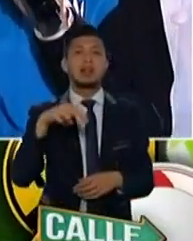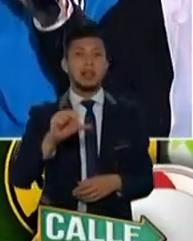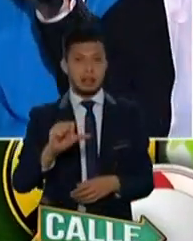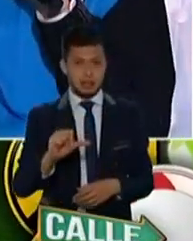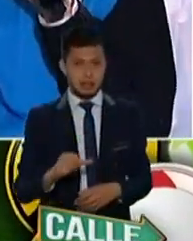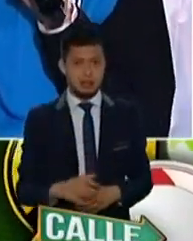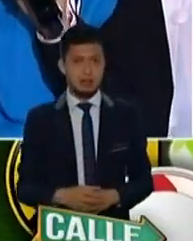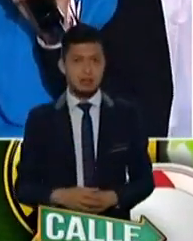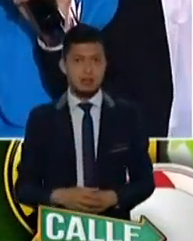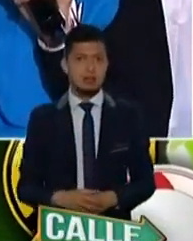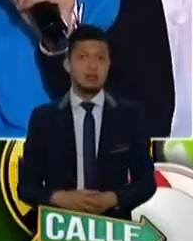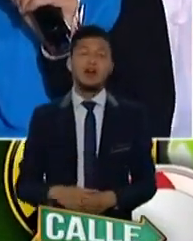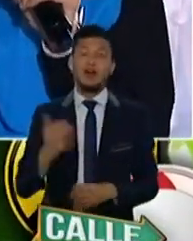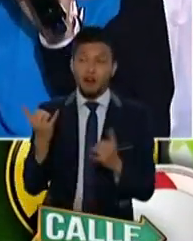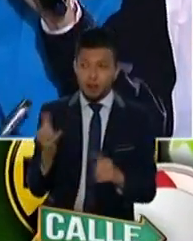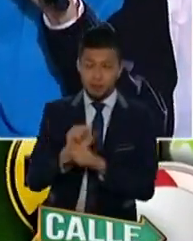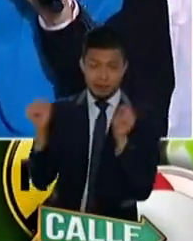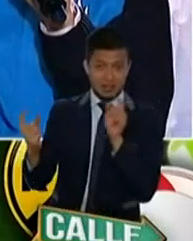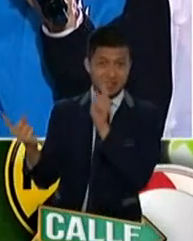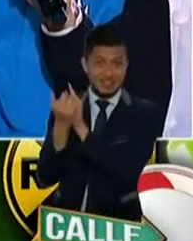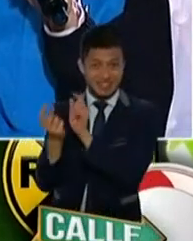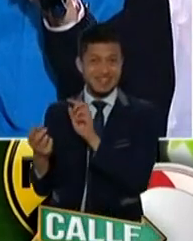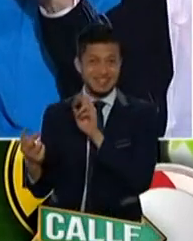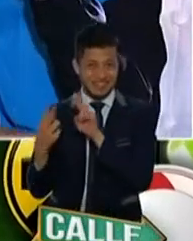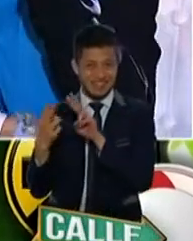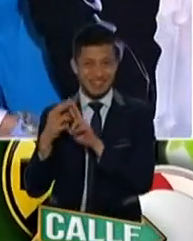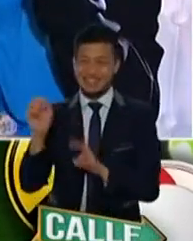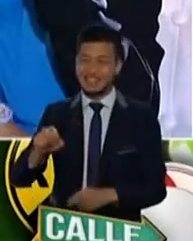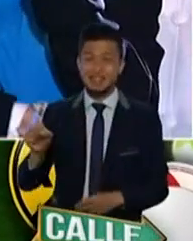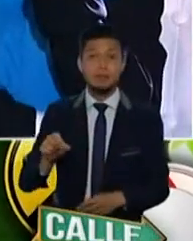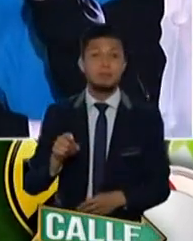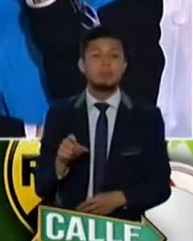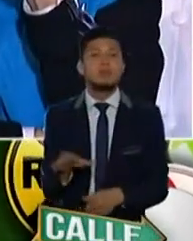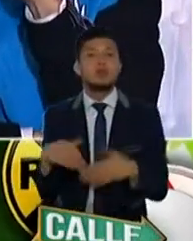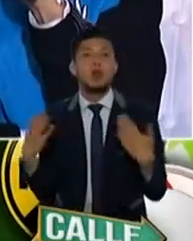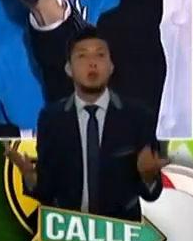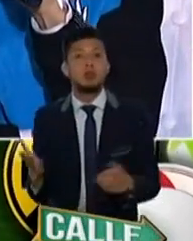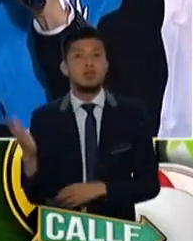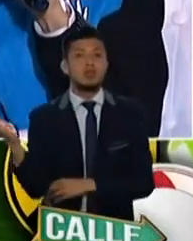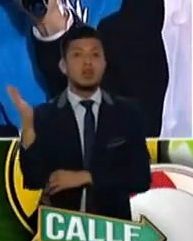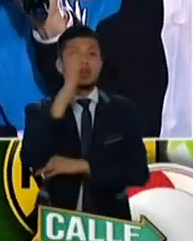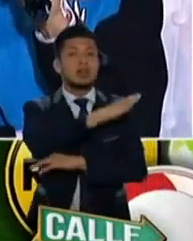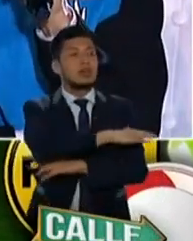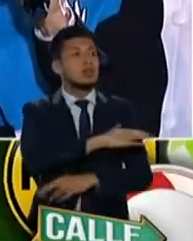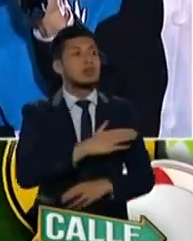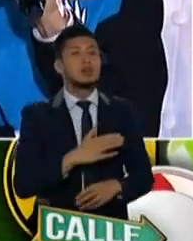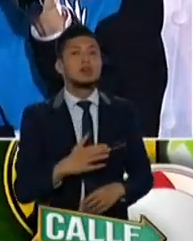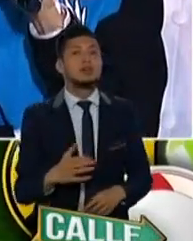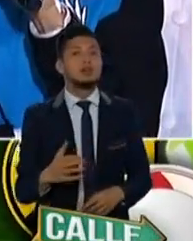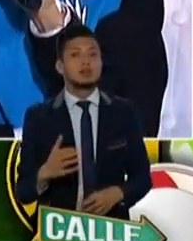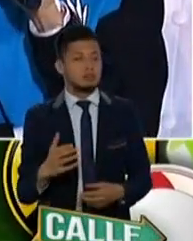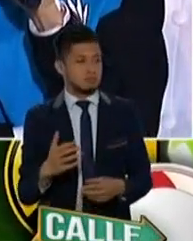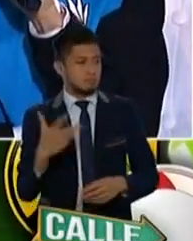Doctora Lina, sí nos vimos esta mañana. Doctora Lina, ¿cómo nos fue en la jornada de vacunación en el cancerológico? Doctora ¿cómo nos